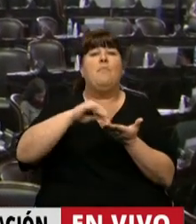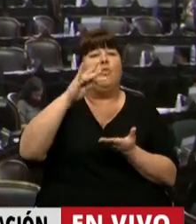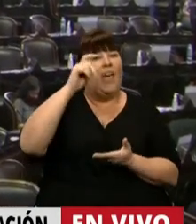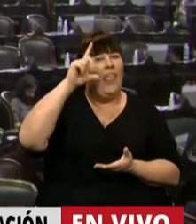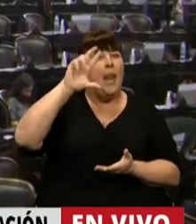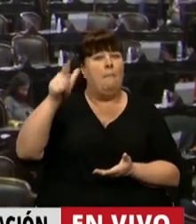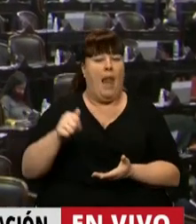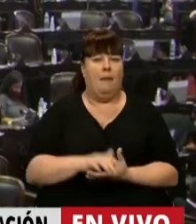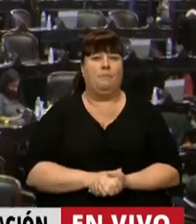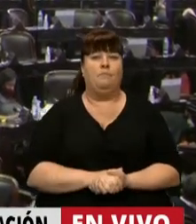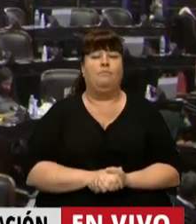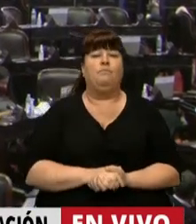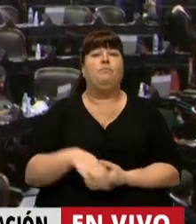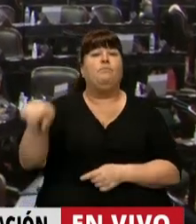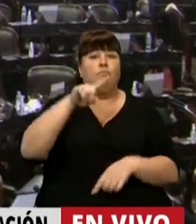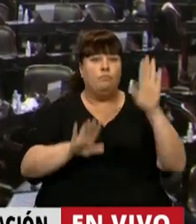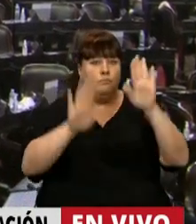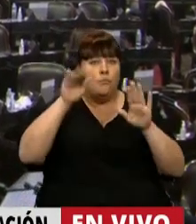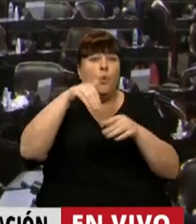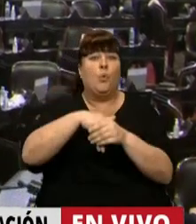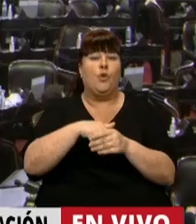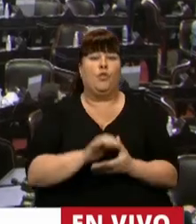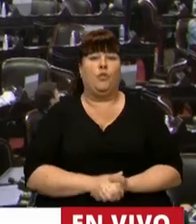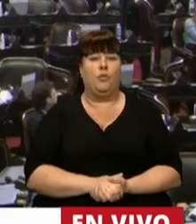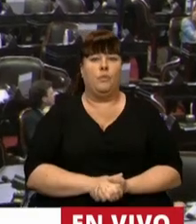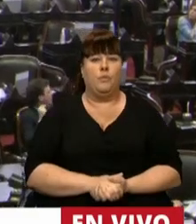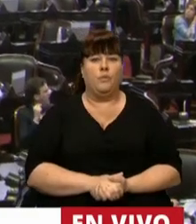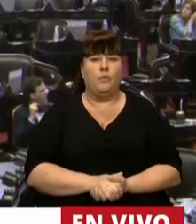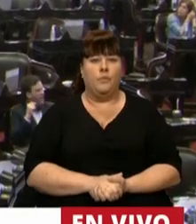diputada Romina del PLA, sirva a marcar su voto.